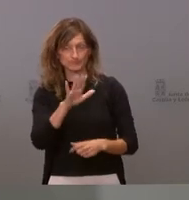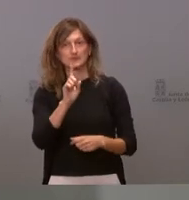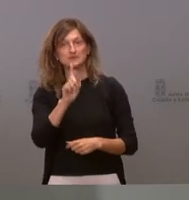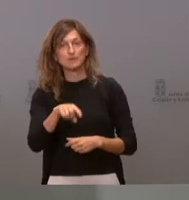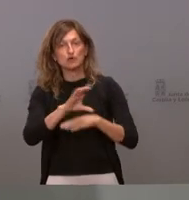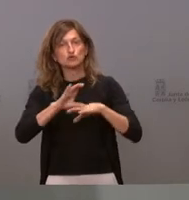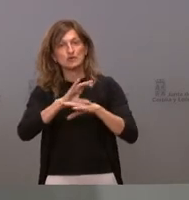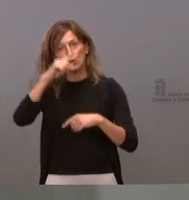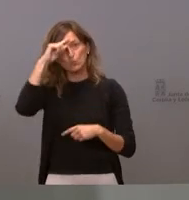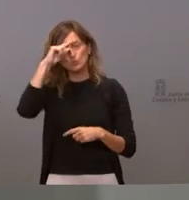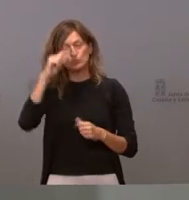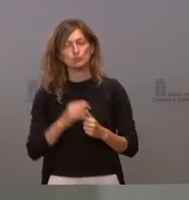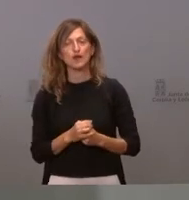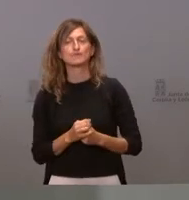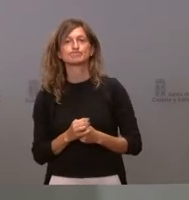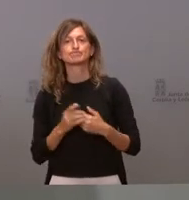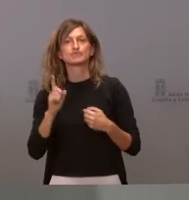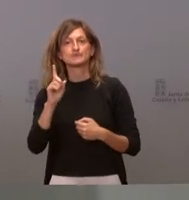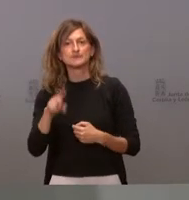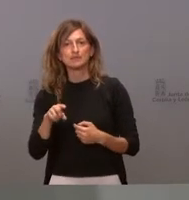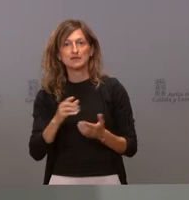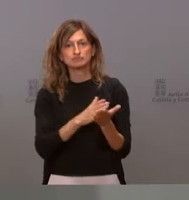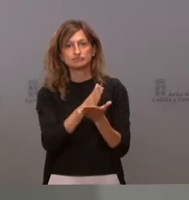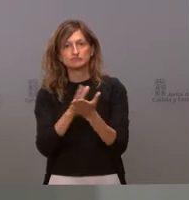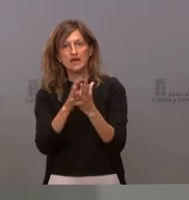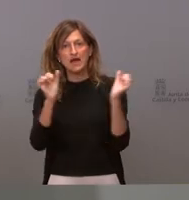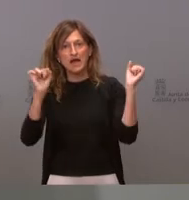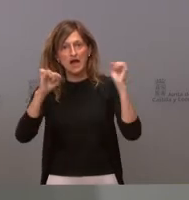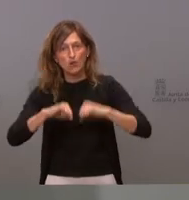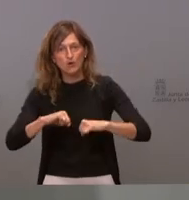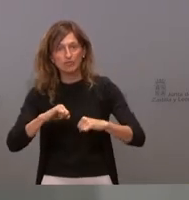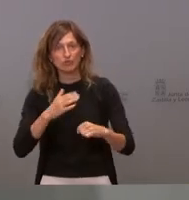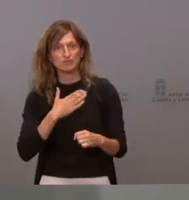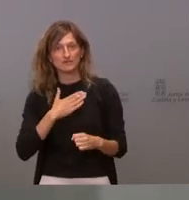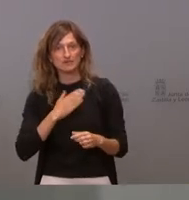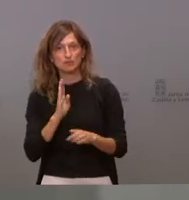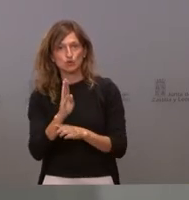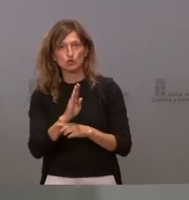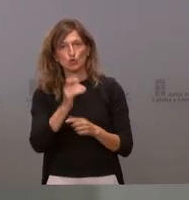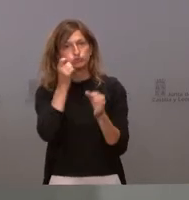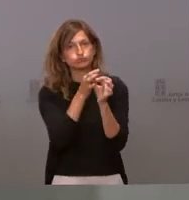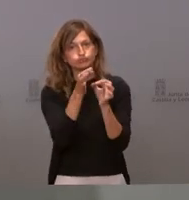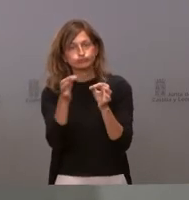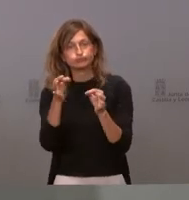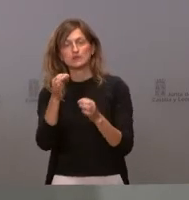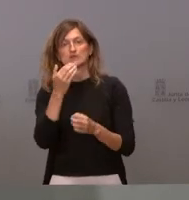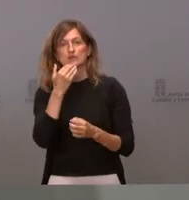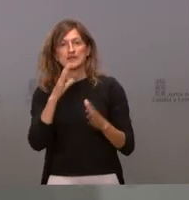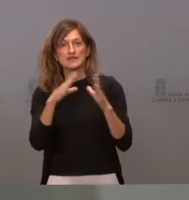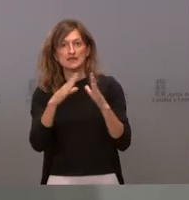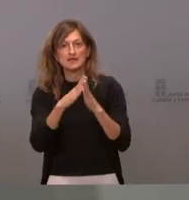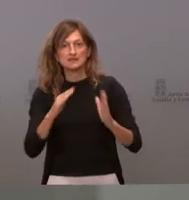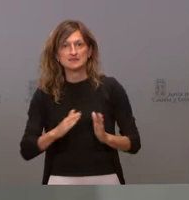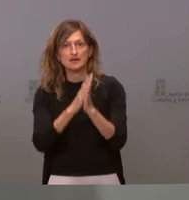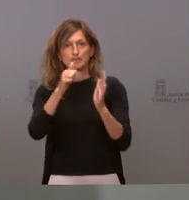de Cultura ha presentado varios acuerdos e intervenciones en el patrimonio en distintas localidades de la comunidad, como son la Iglesia de San